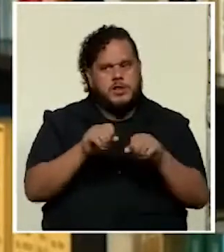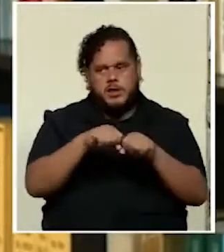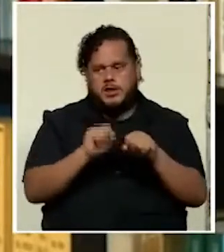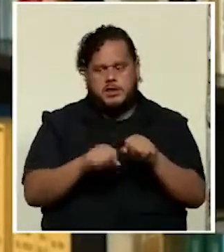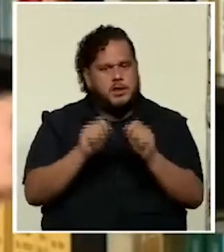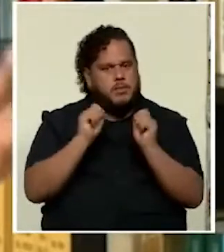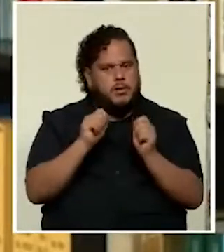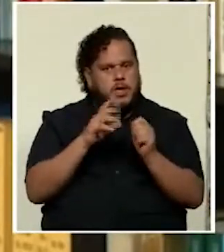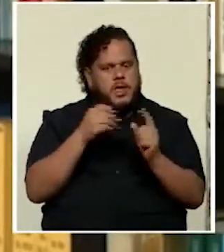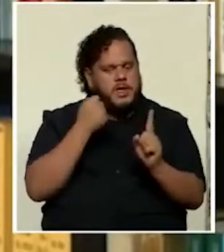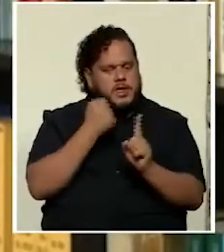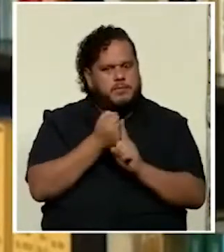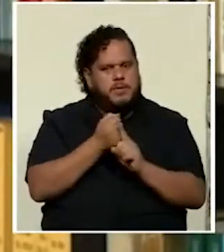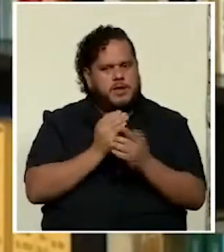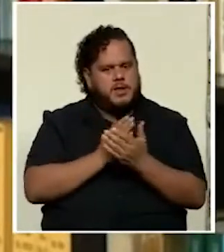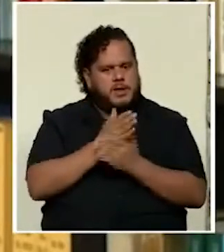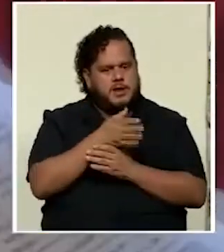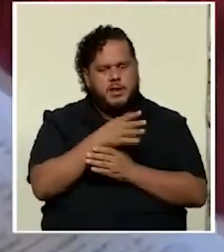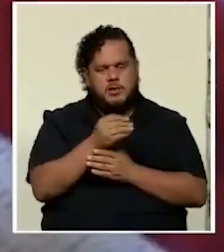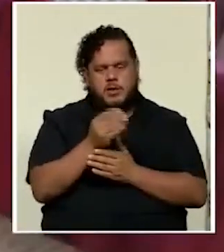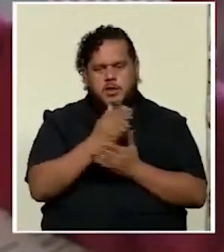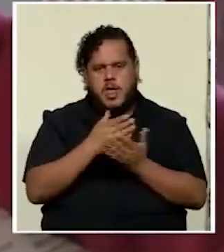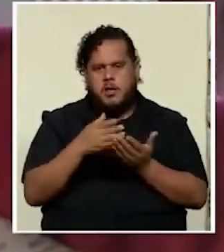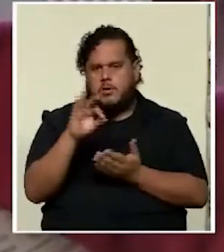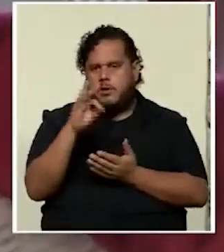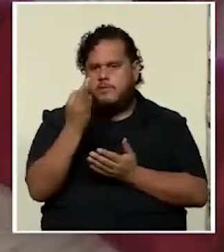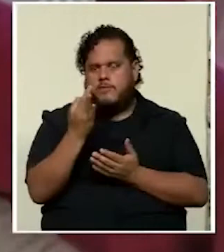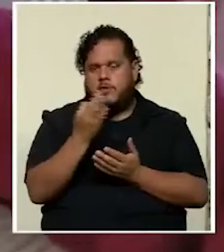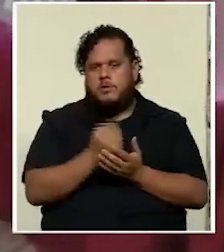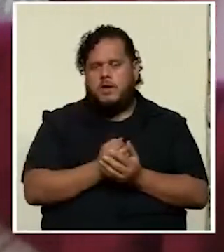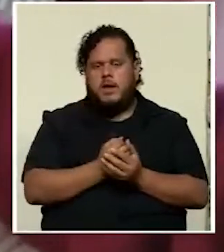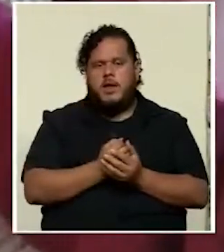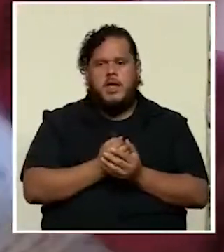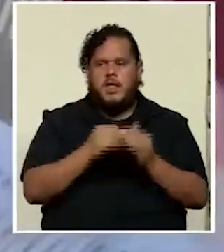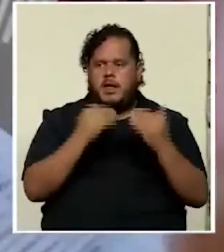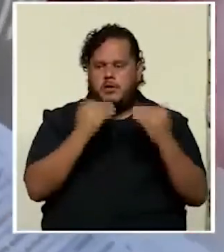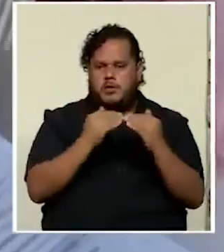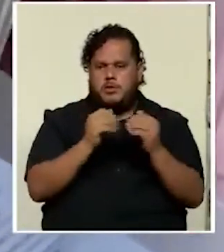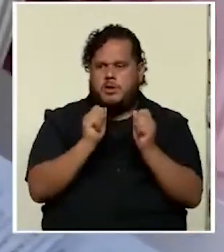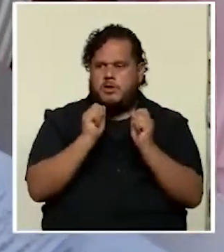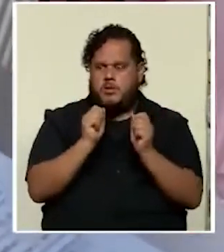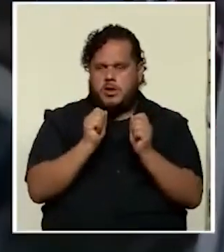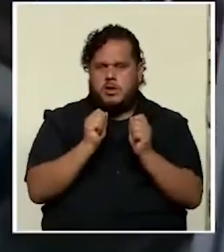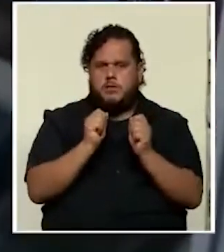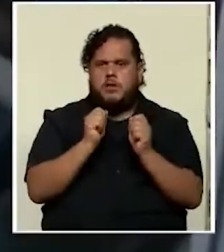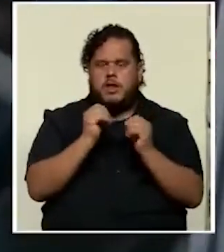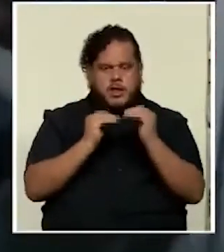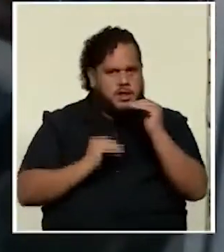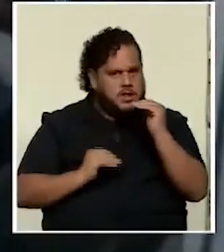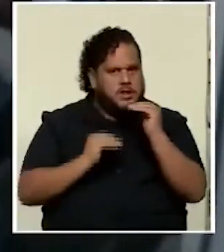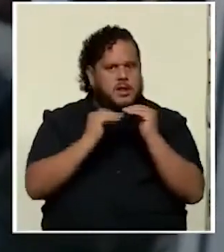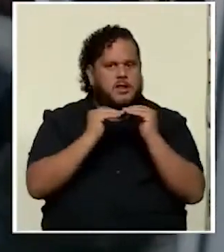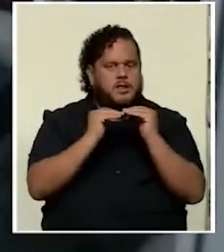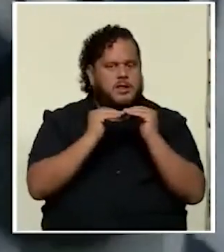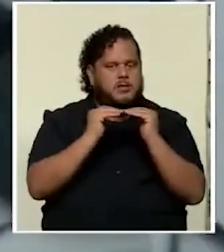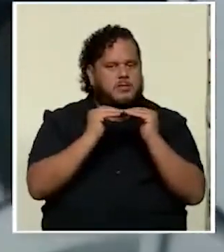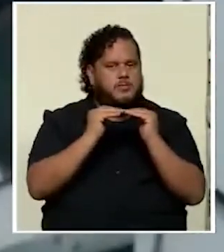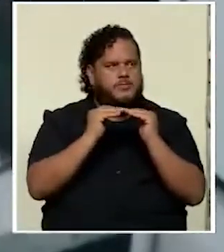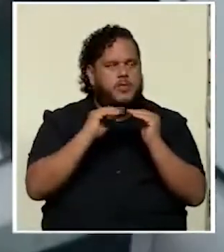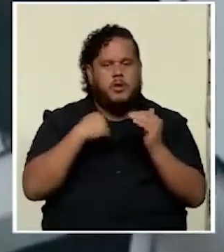que impactan en el acceso y también de alguna manera en los niveles educativos que está alcanzando nuestra